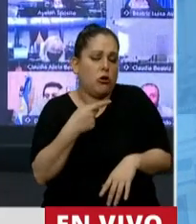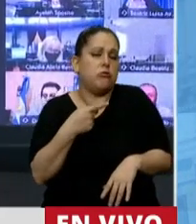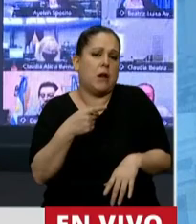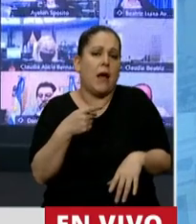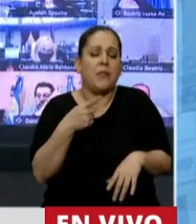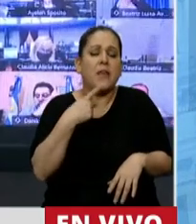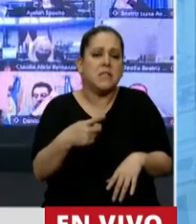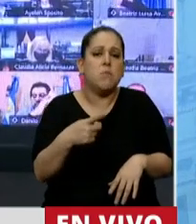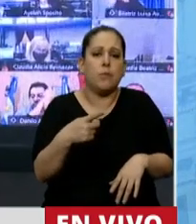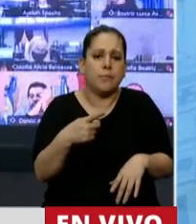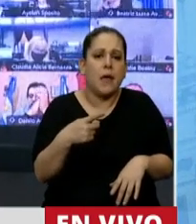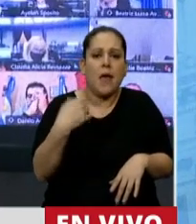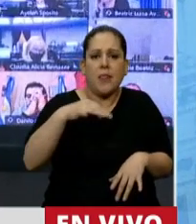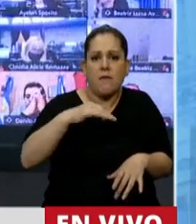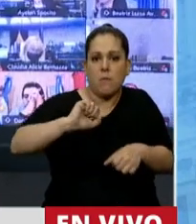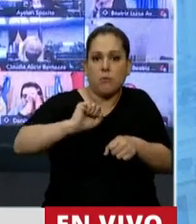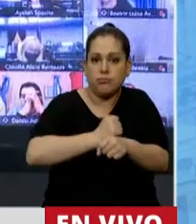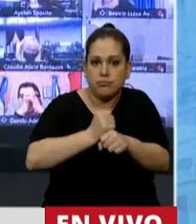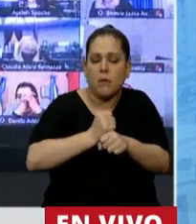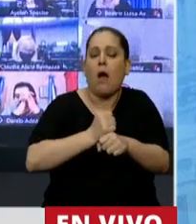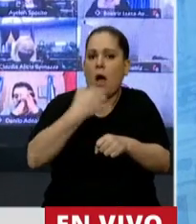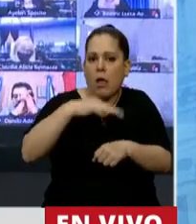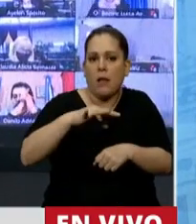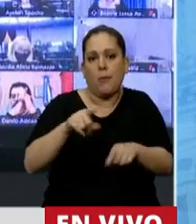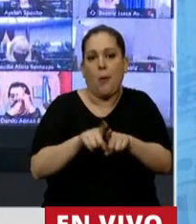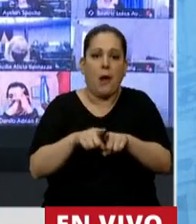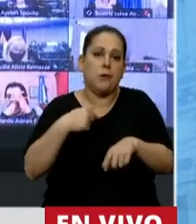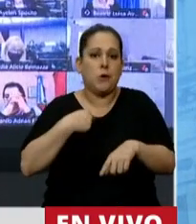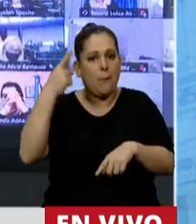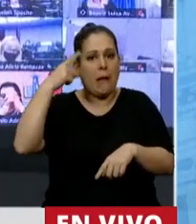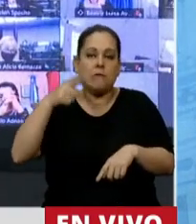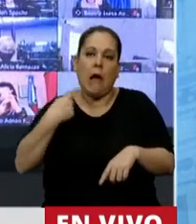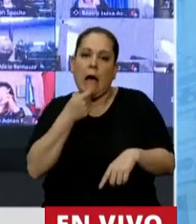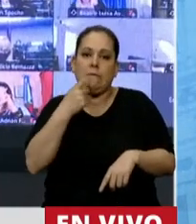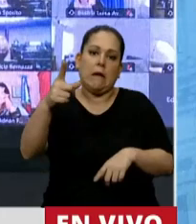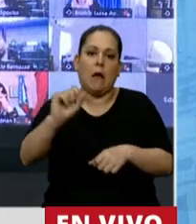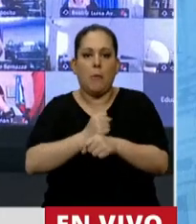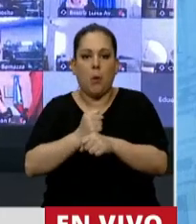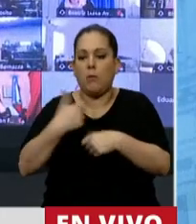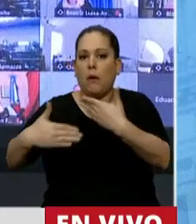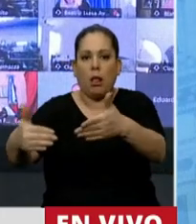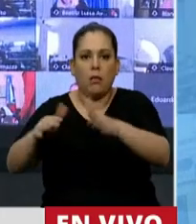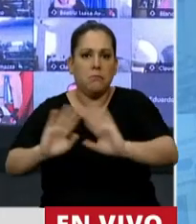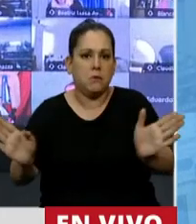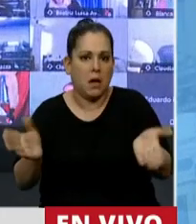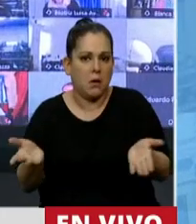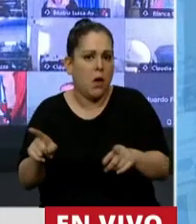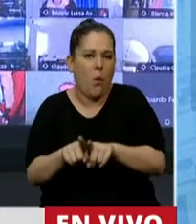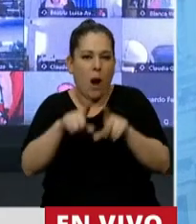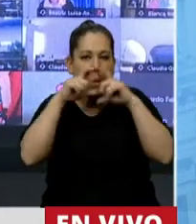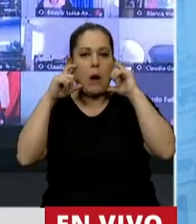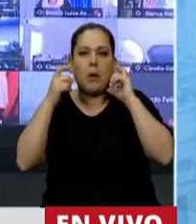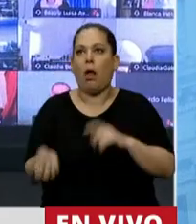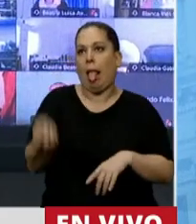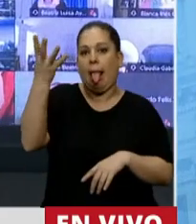gravedad tiene que derogarse, yo tiro mi barbijo por arriba y va a seguir cayendo. Podemos legislar, cae de vuelta, aunque